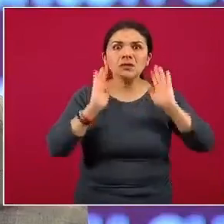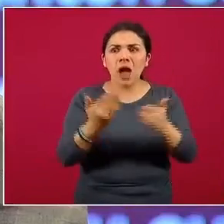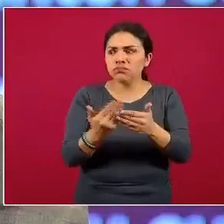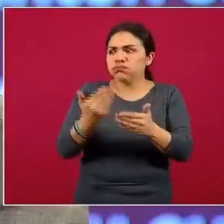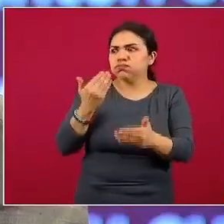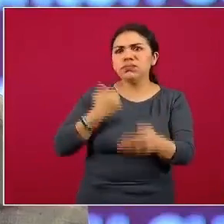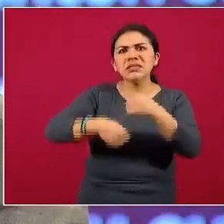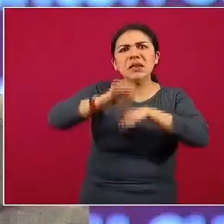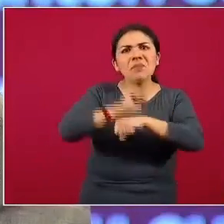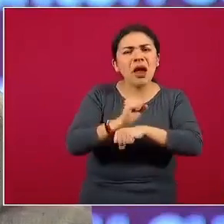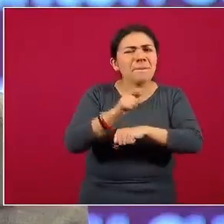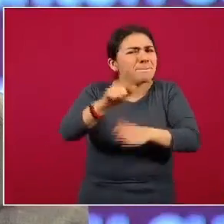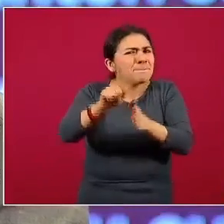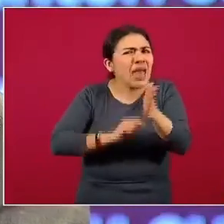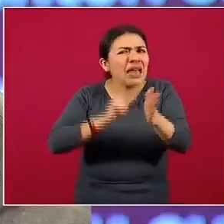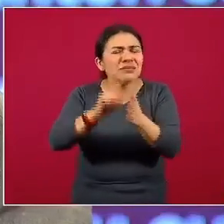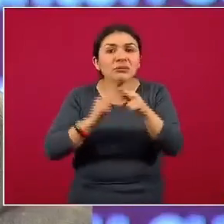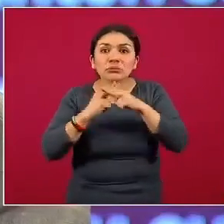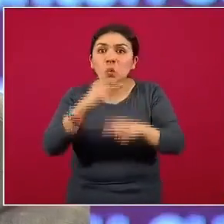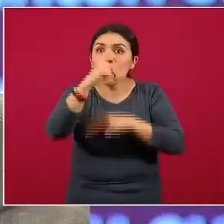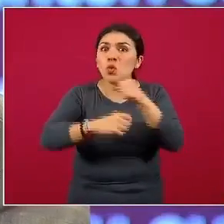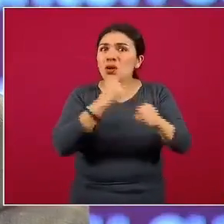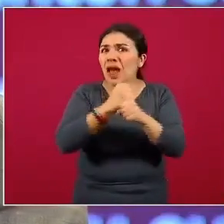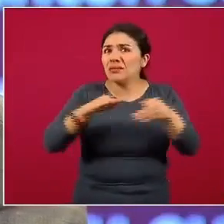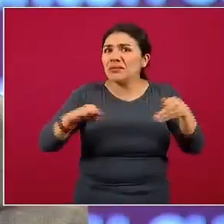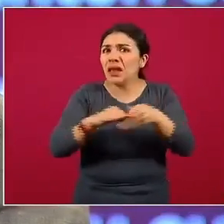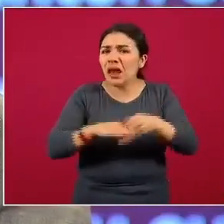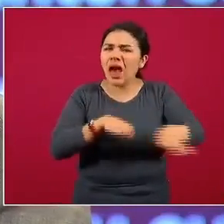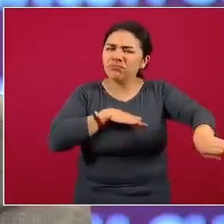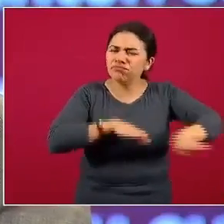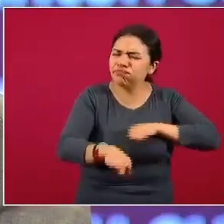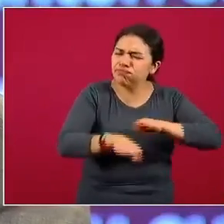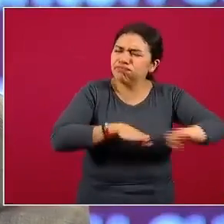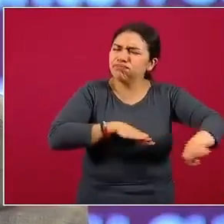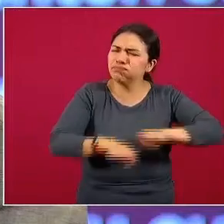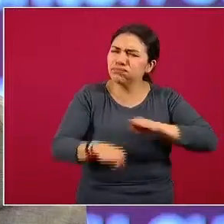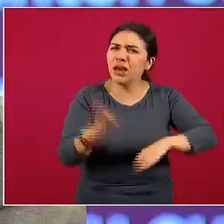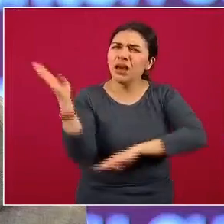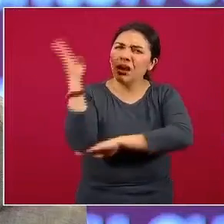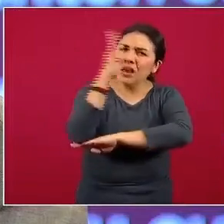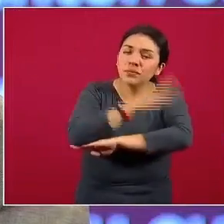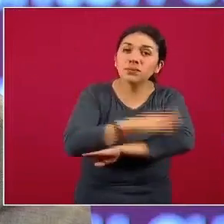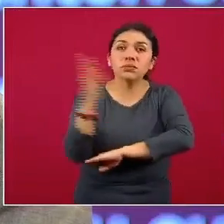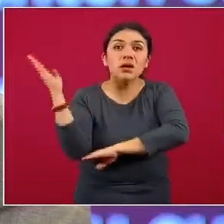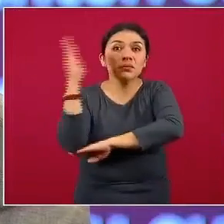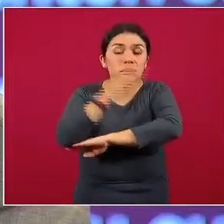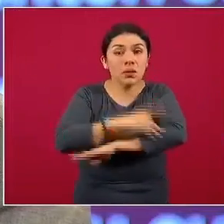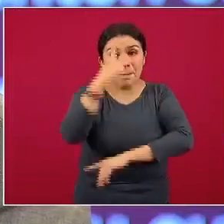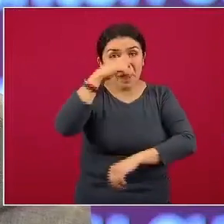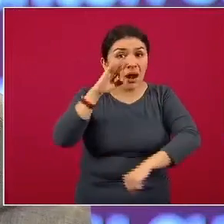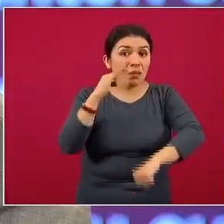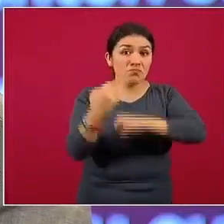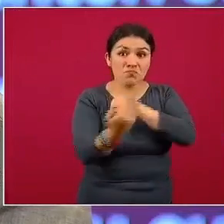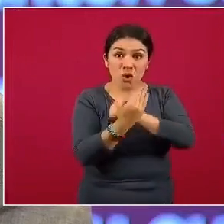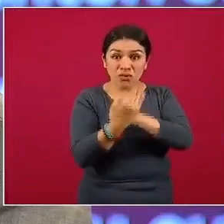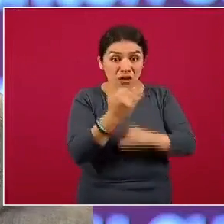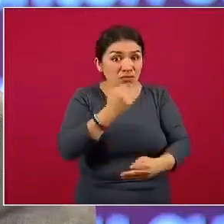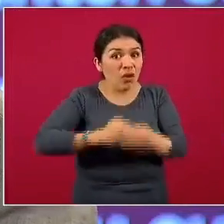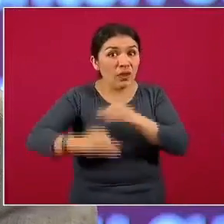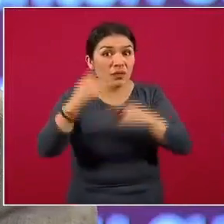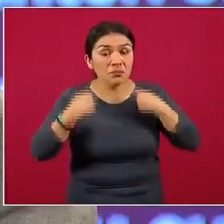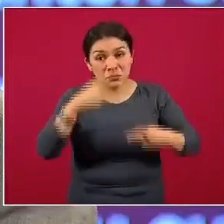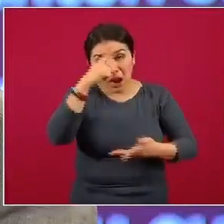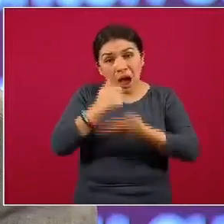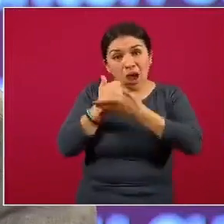semanas, meses, casi un año completo, trabajando jornadas extenuantes para protegernos, para